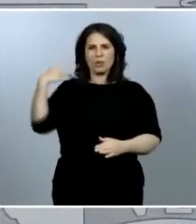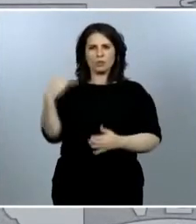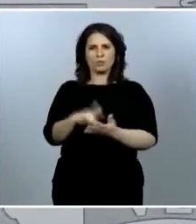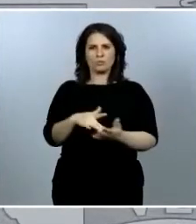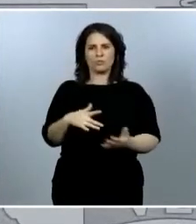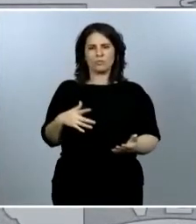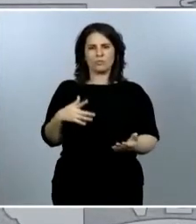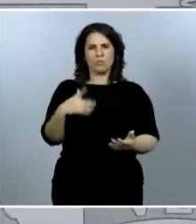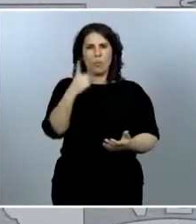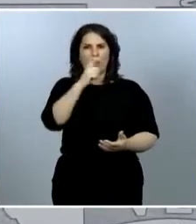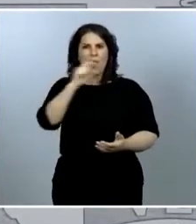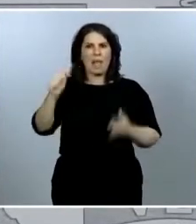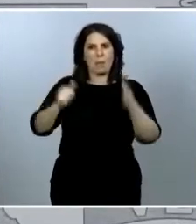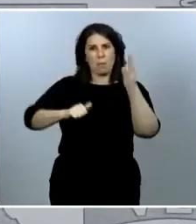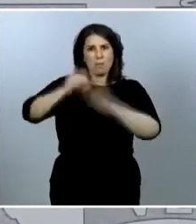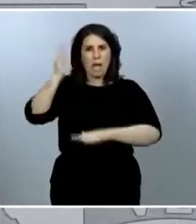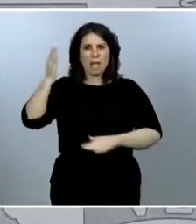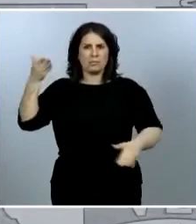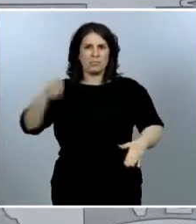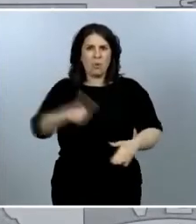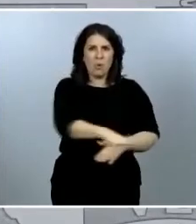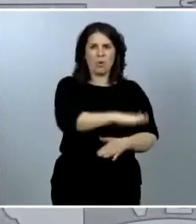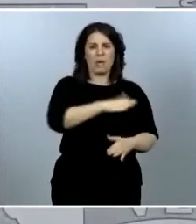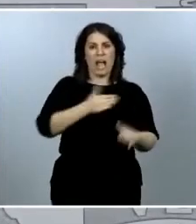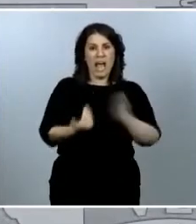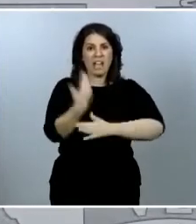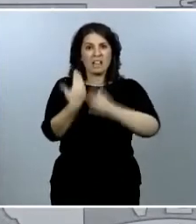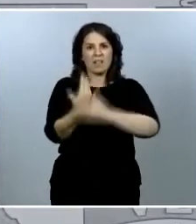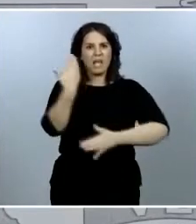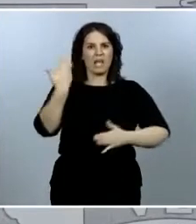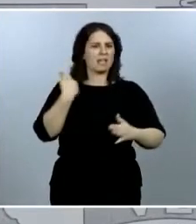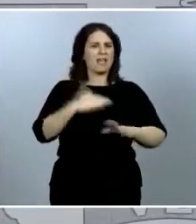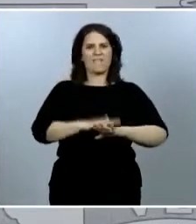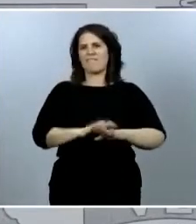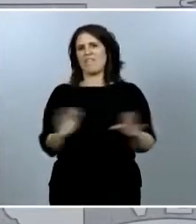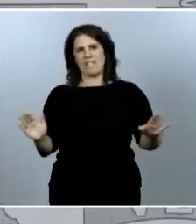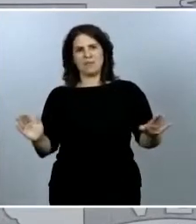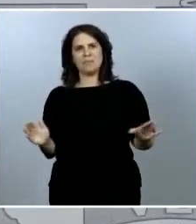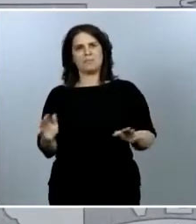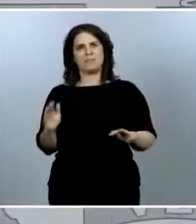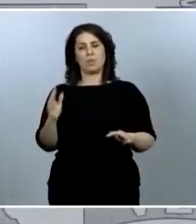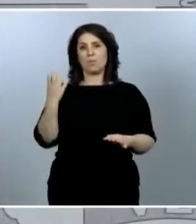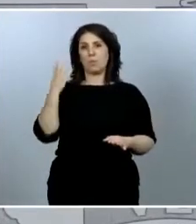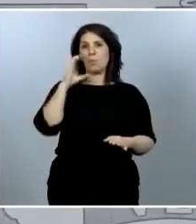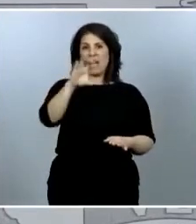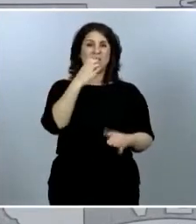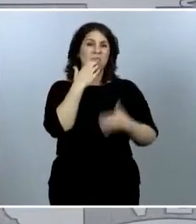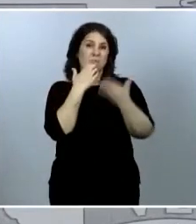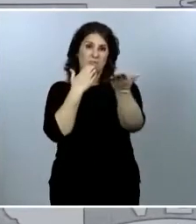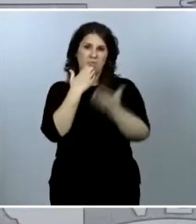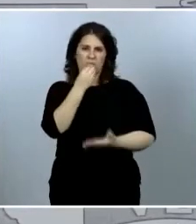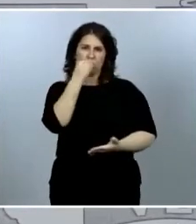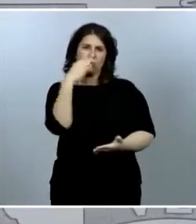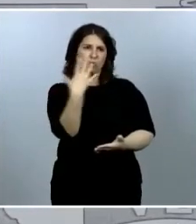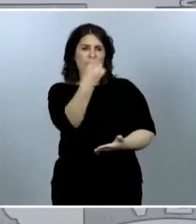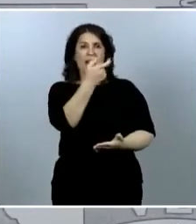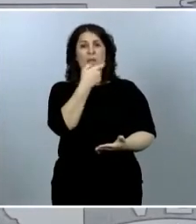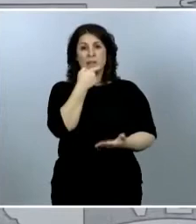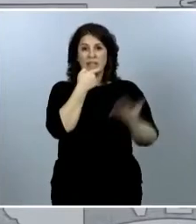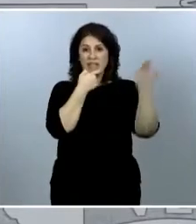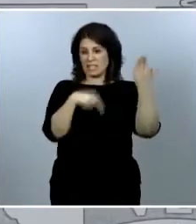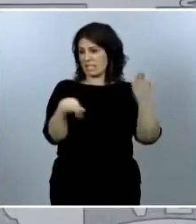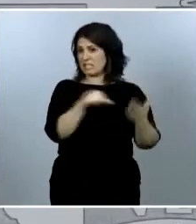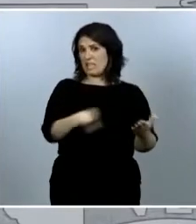diarias. En un país, fíjense, tan próximo y admirable como es Gran Bretaña, esta semana aún ha habido 1